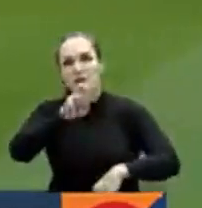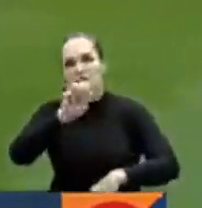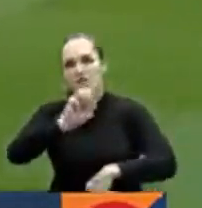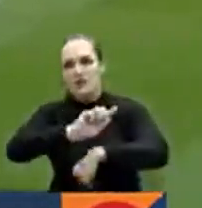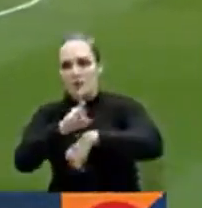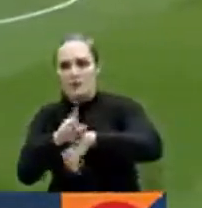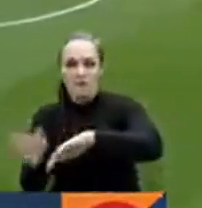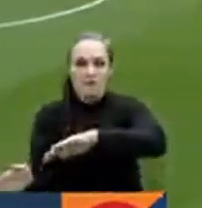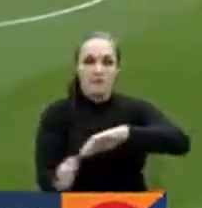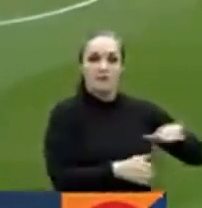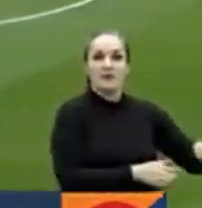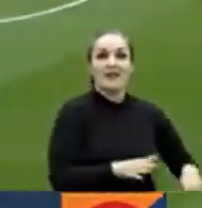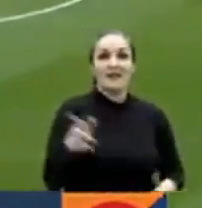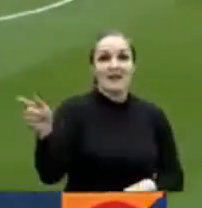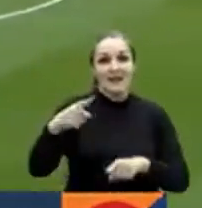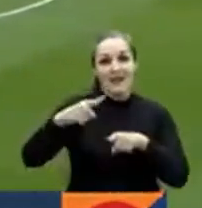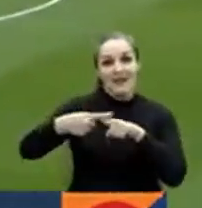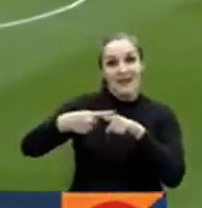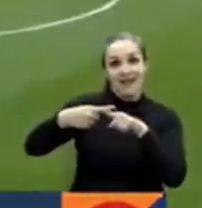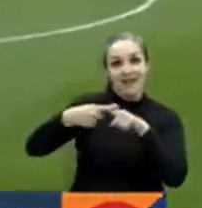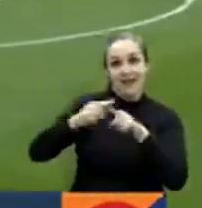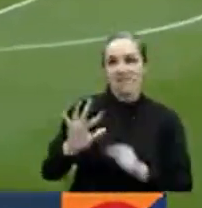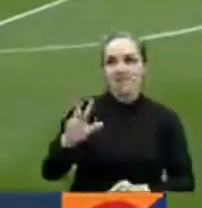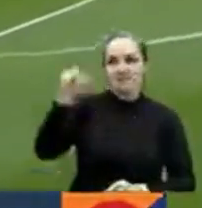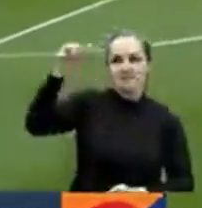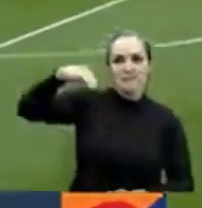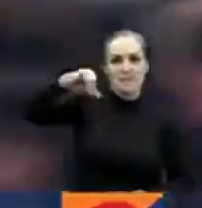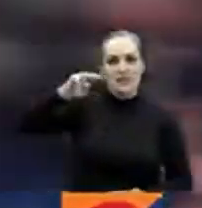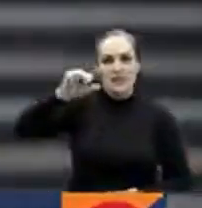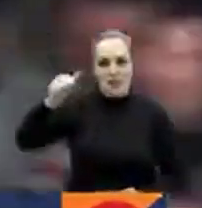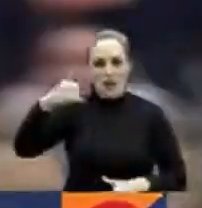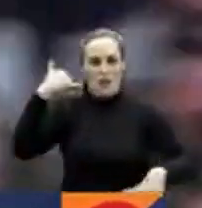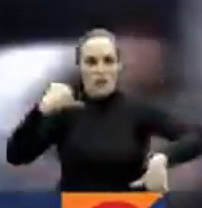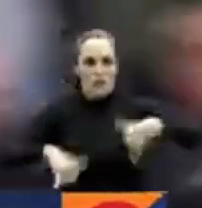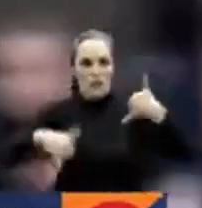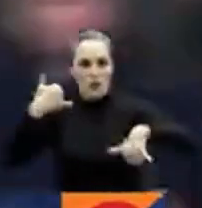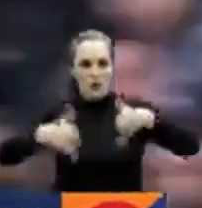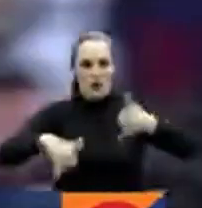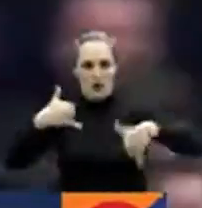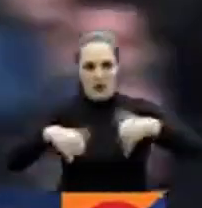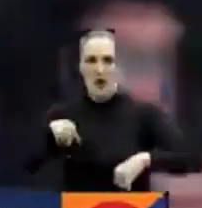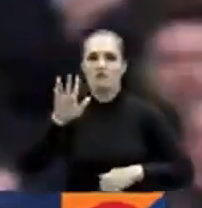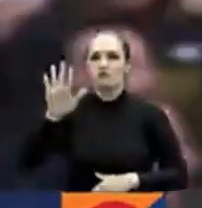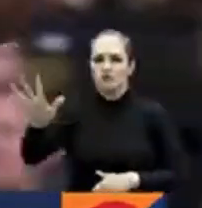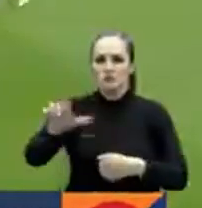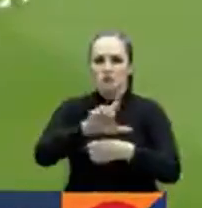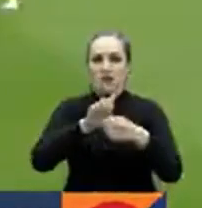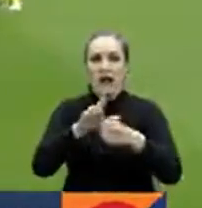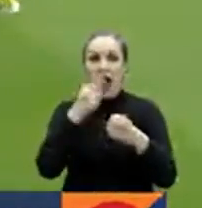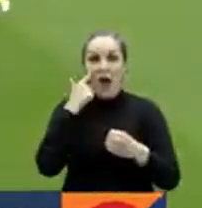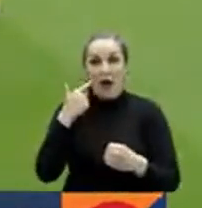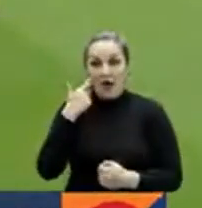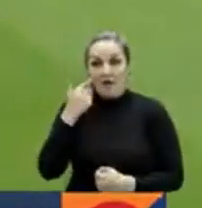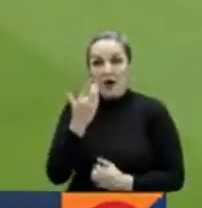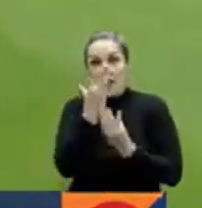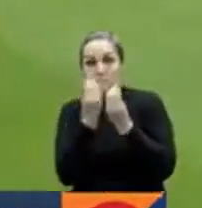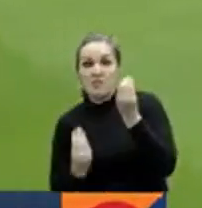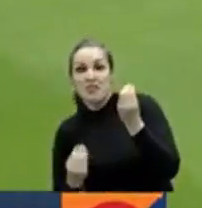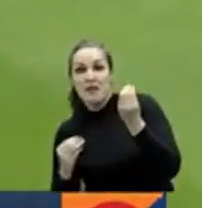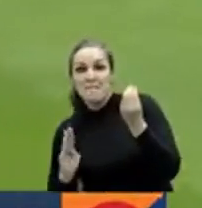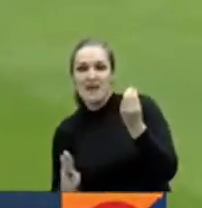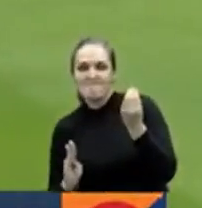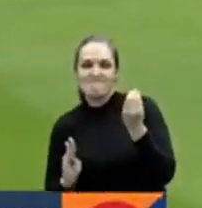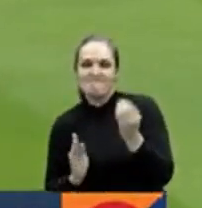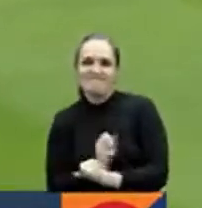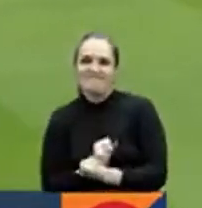Inglaterra, Jerry Mina fue titular con el Everton en su visita al West Ham, en duelo definitivo por los puestos del descenso. Poco pudo hacer